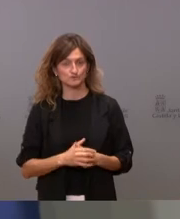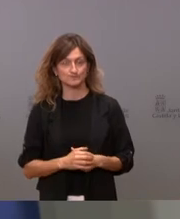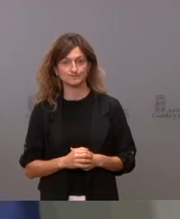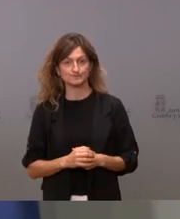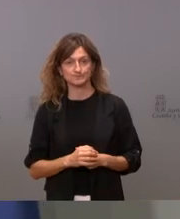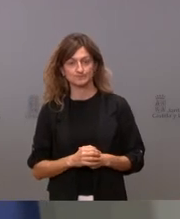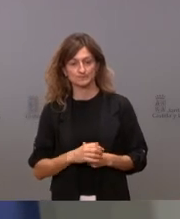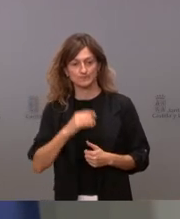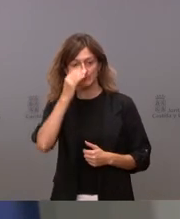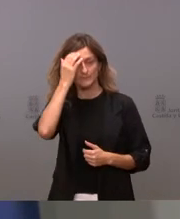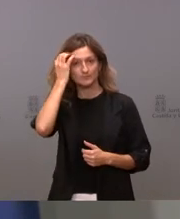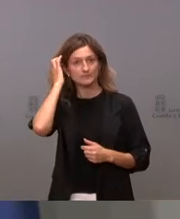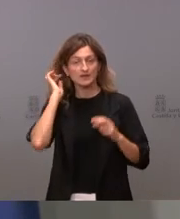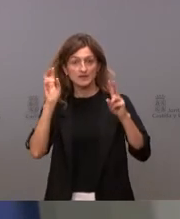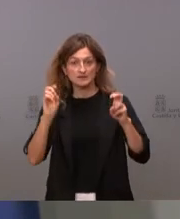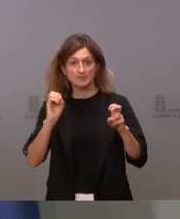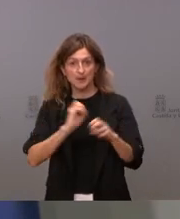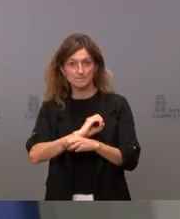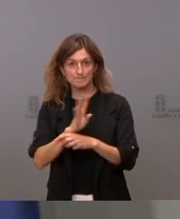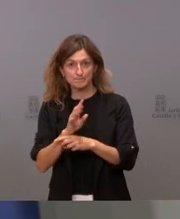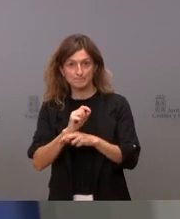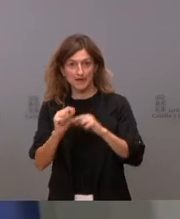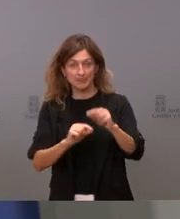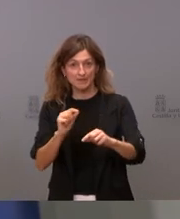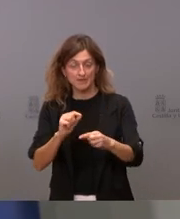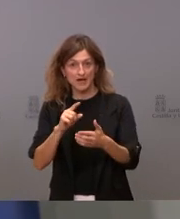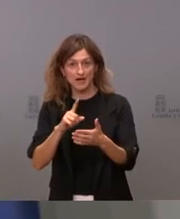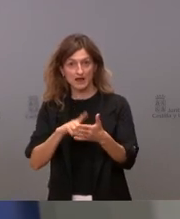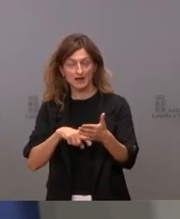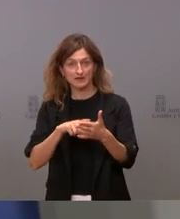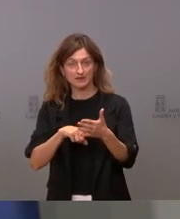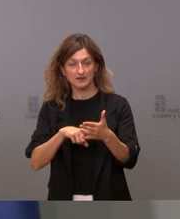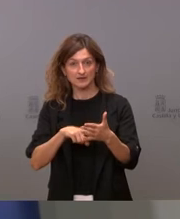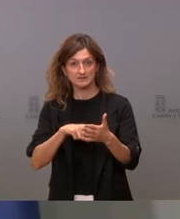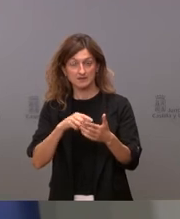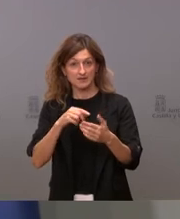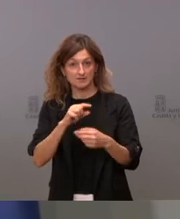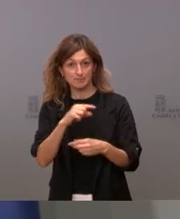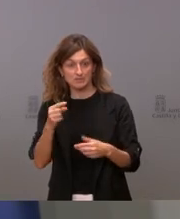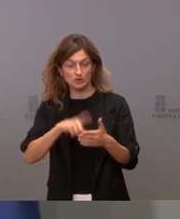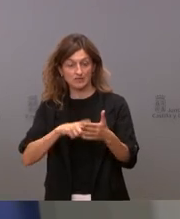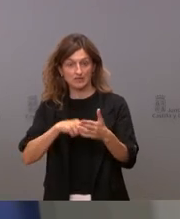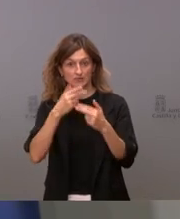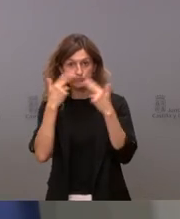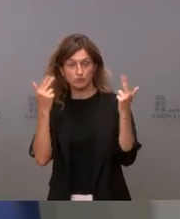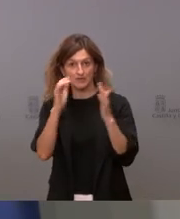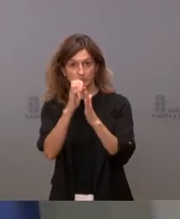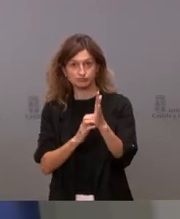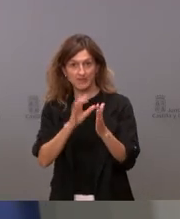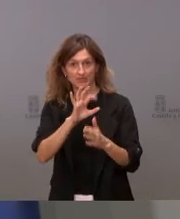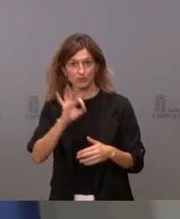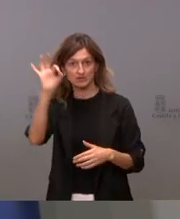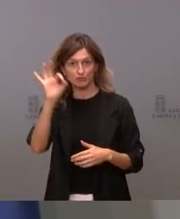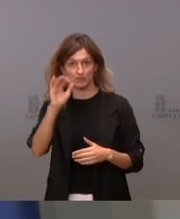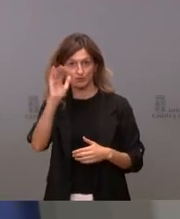durante la pandemia hemos reducido la renta de las viviendas públicas de alquiler un 50%